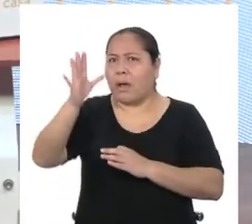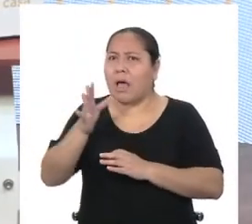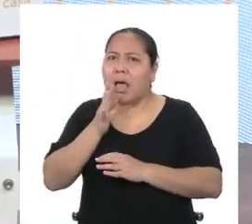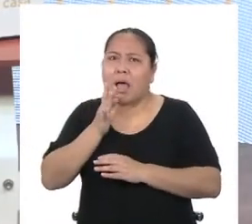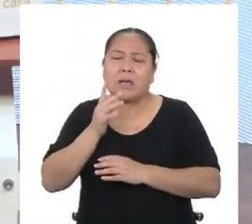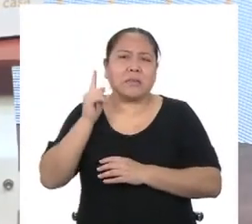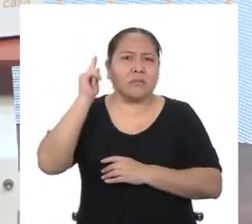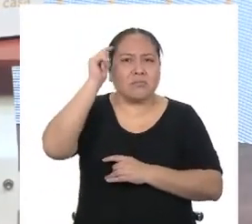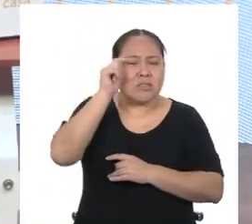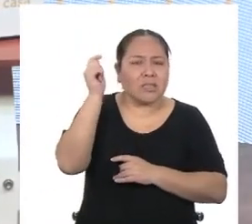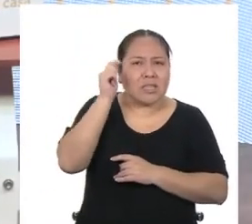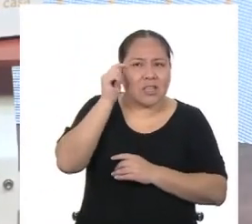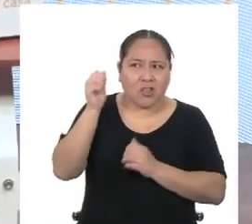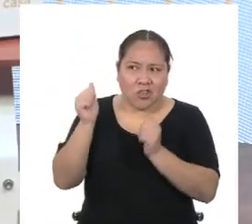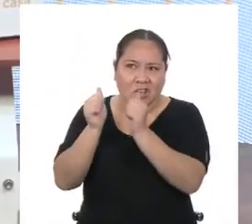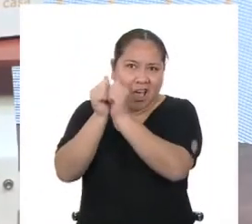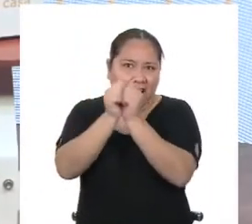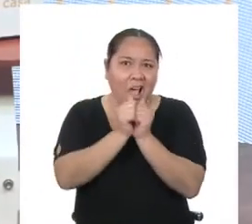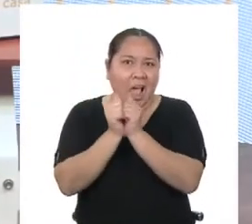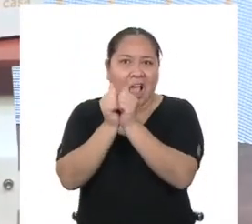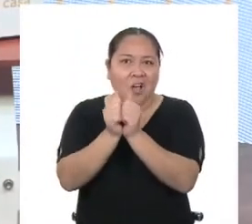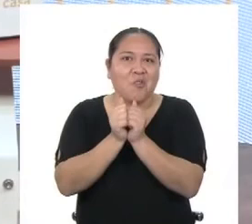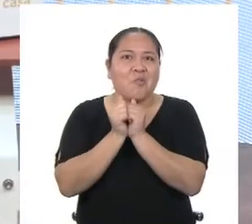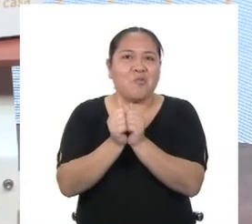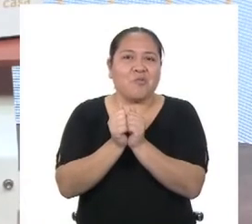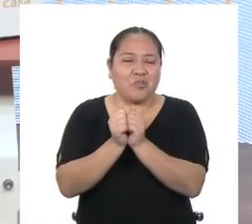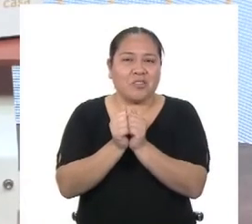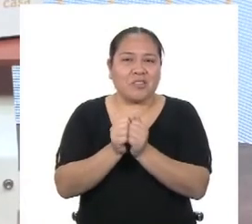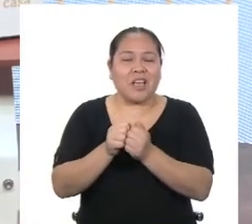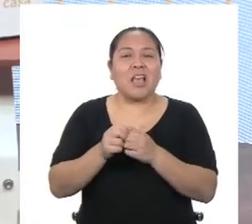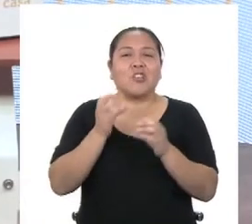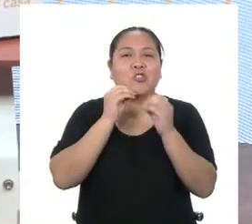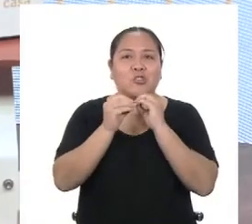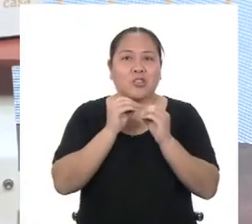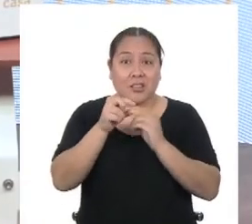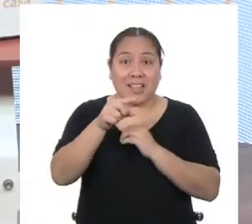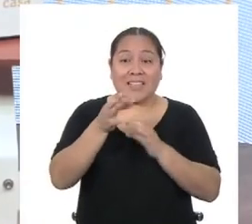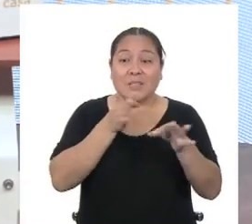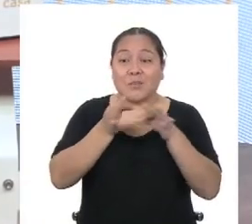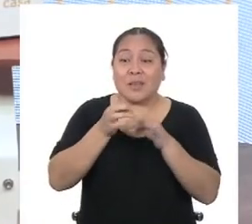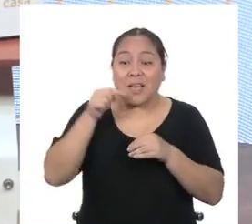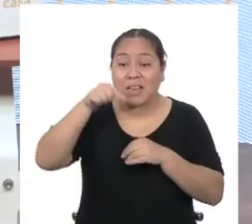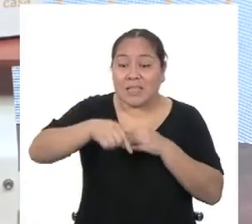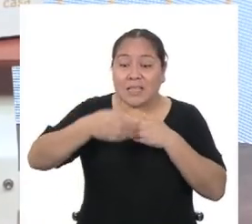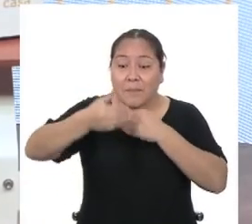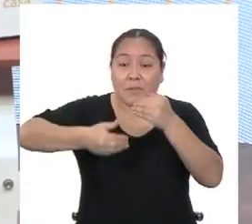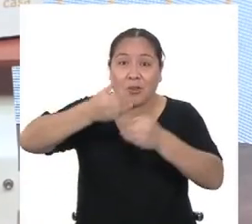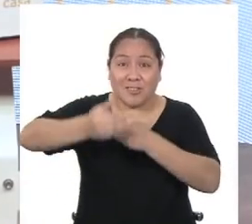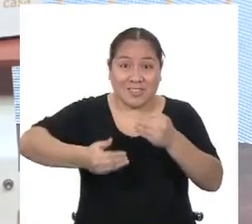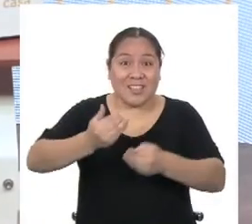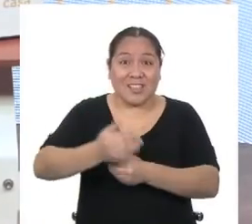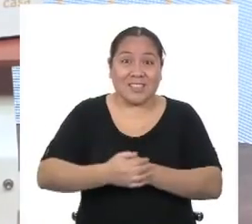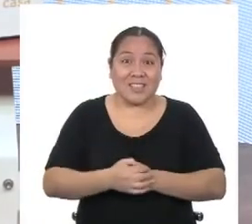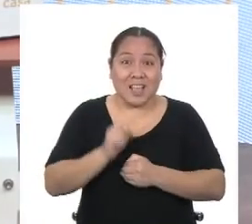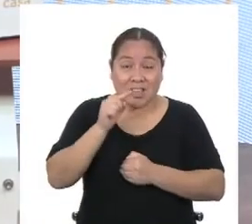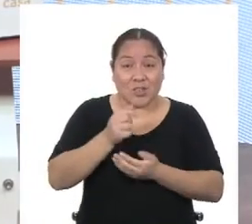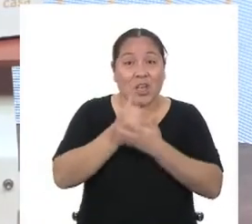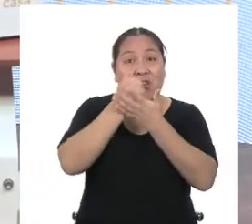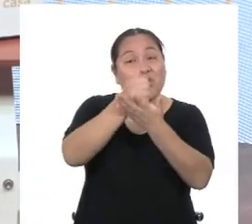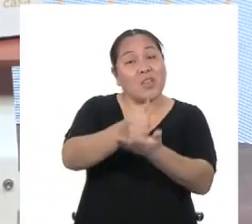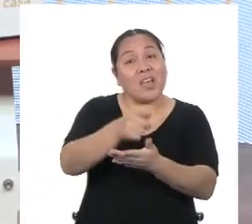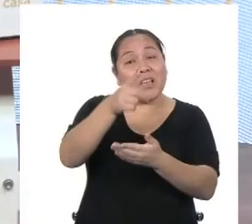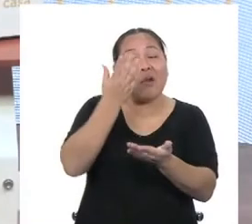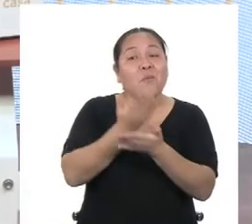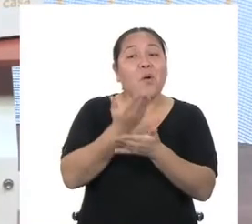tías o abuelos para resolverlos juntos. Vayan explicándoles por qué siguen ese proceso en el cálculo. Eso, además, les servirá para